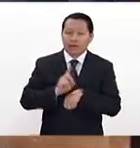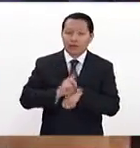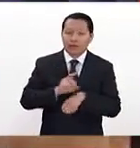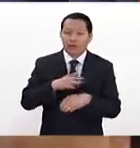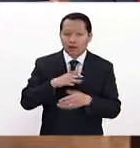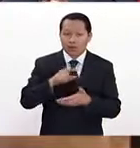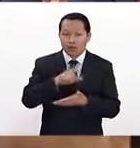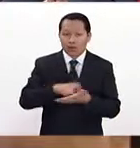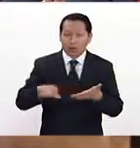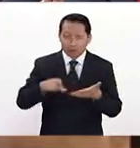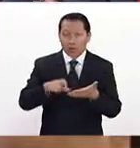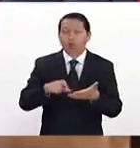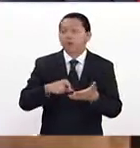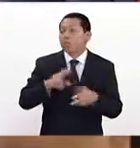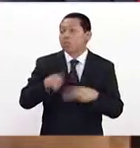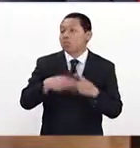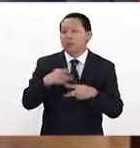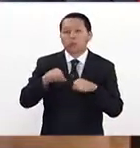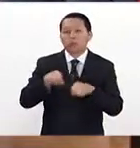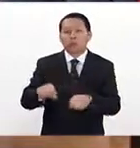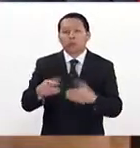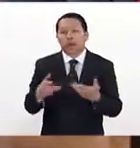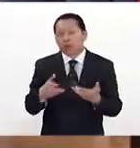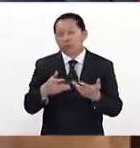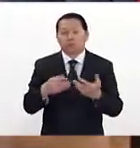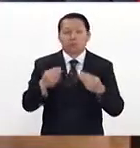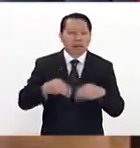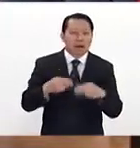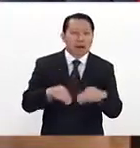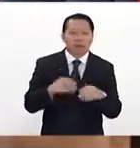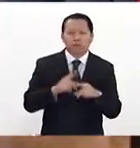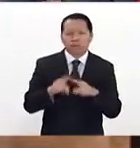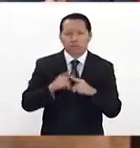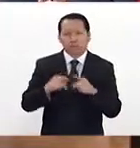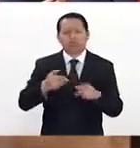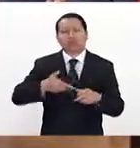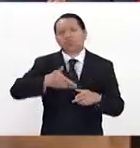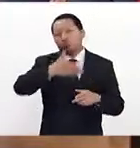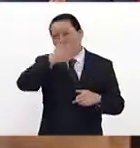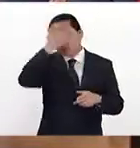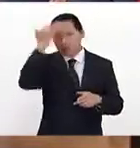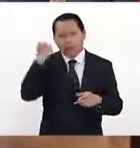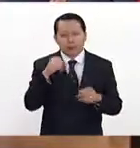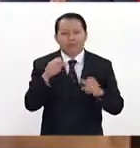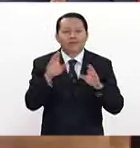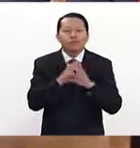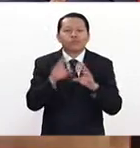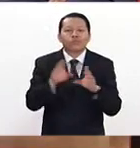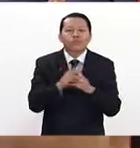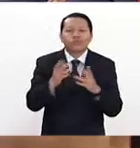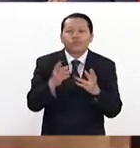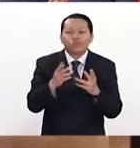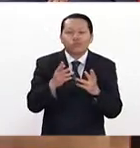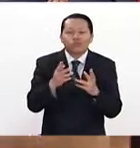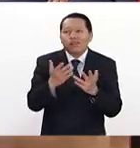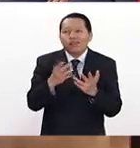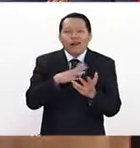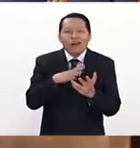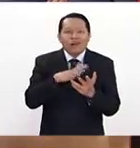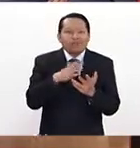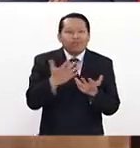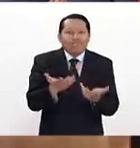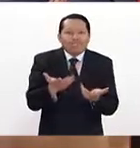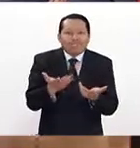compra, diario uno va a los supermercados, va a los mercados y no sabes cómo pues identificar cuáles